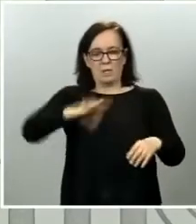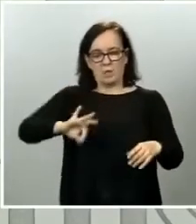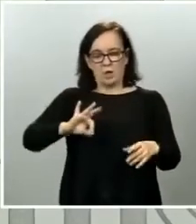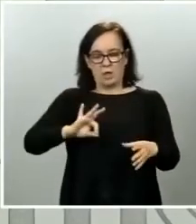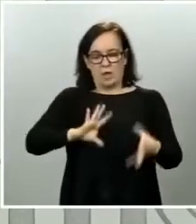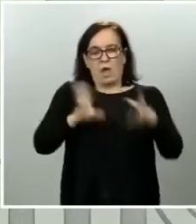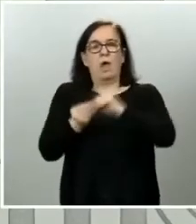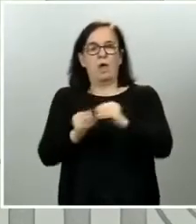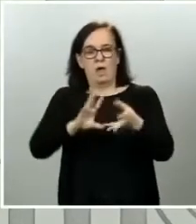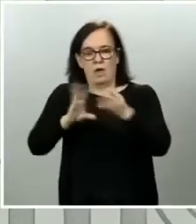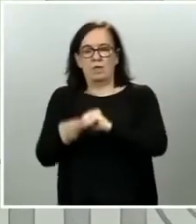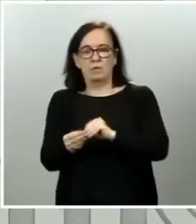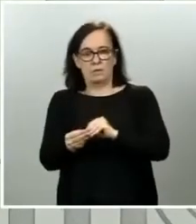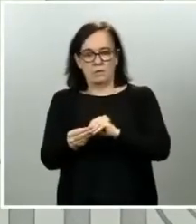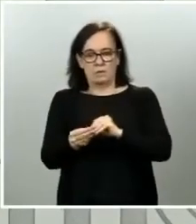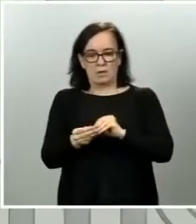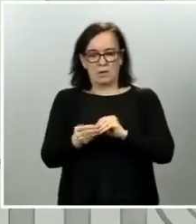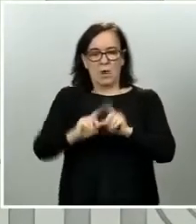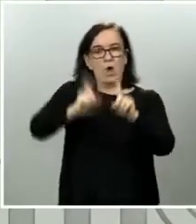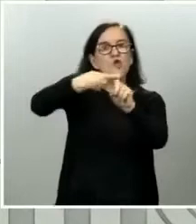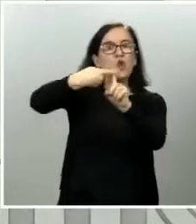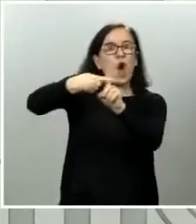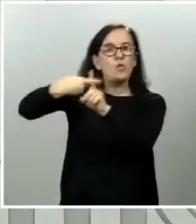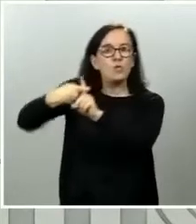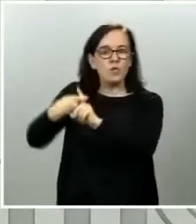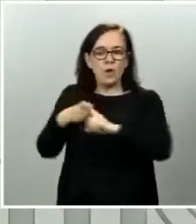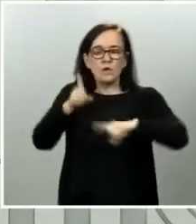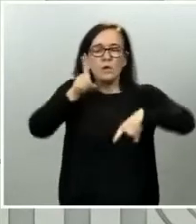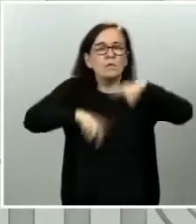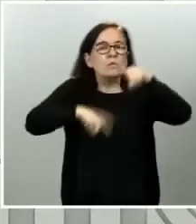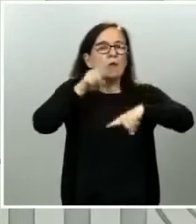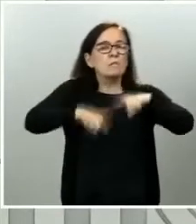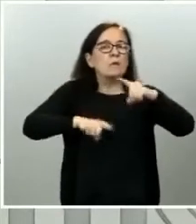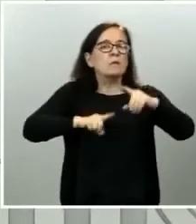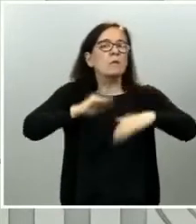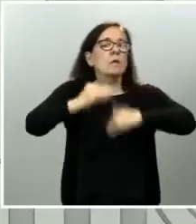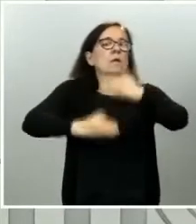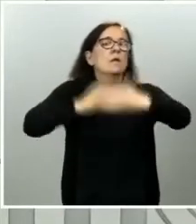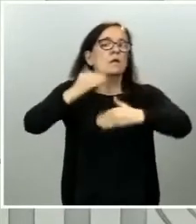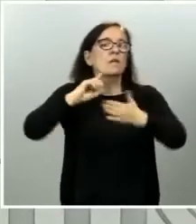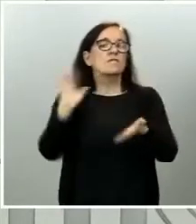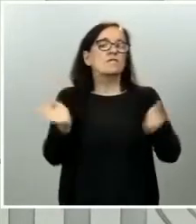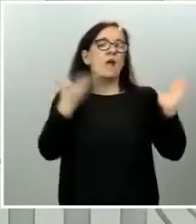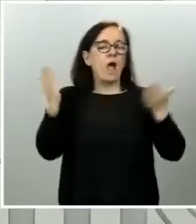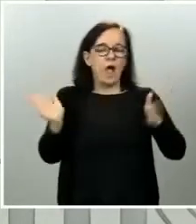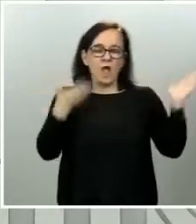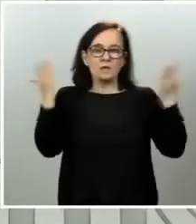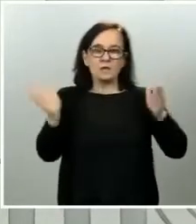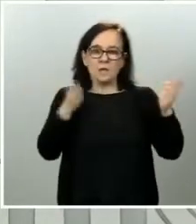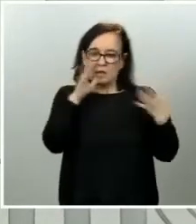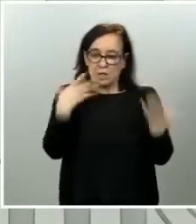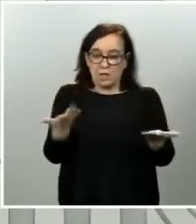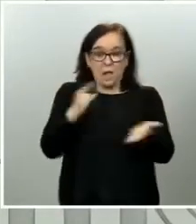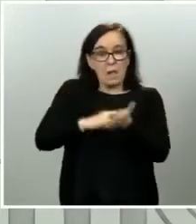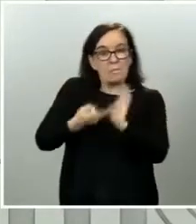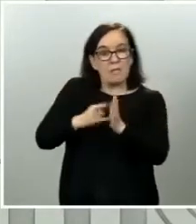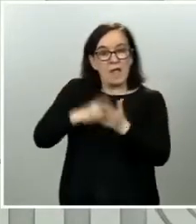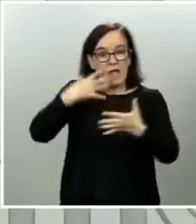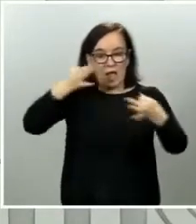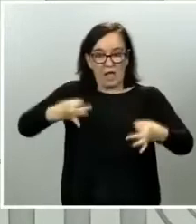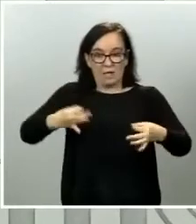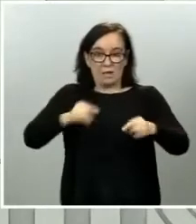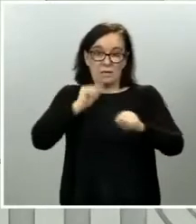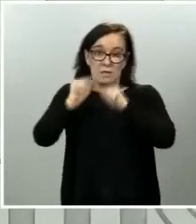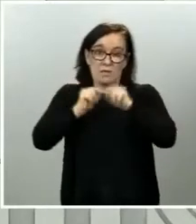las soluciones la distinta evolución de las distintas fases que se prevé en el plan a la realidad epidemiológica